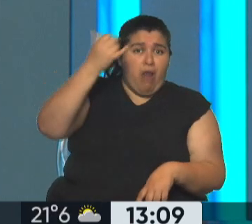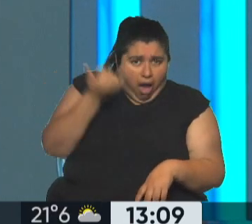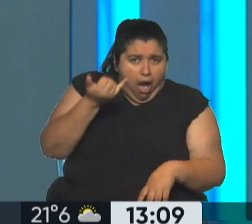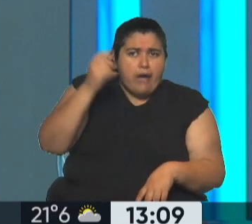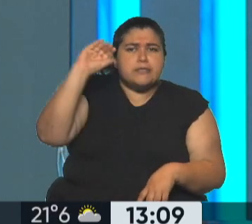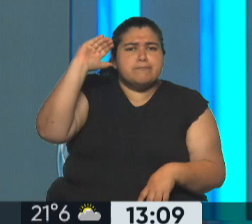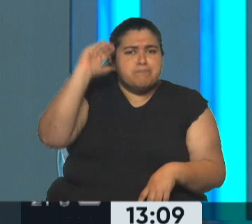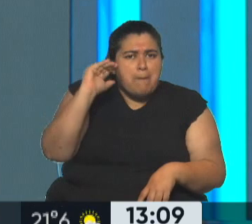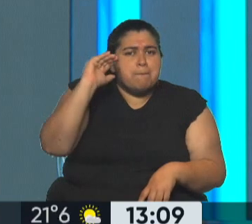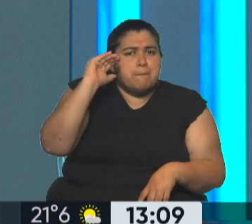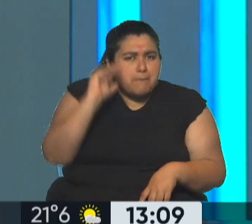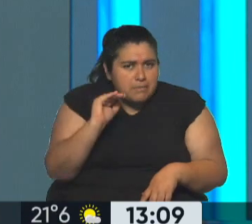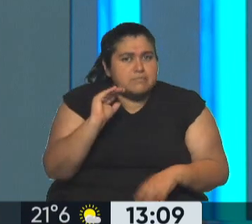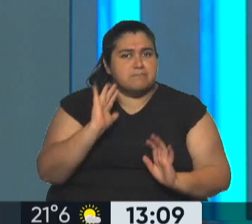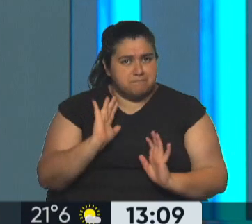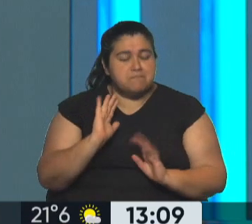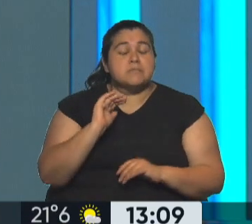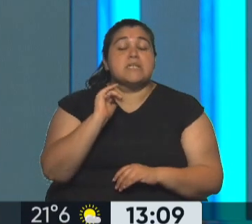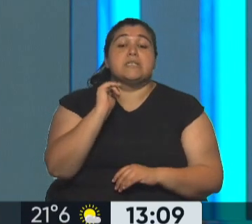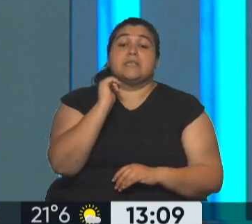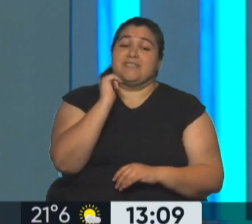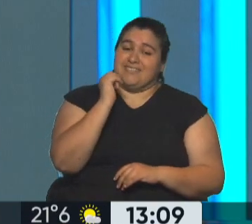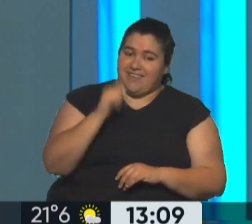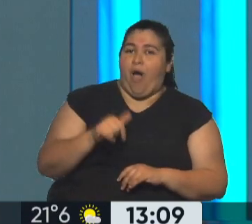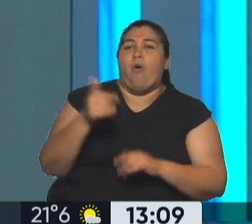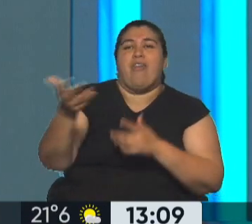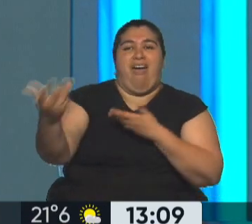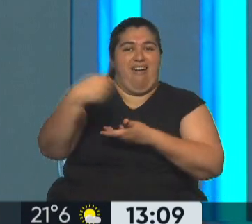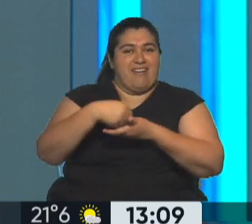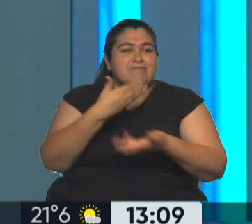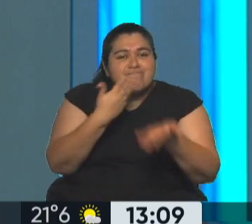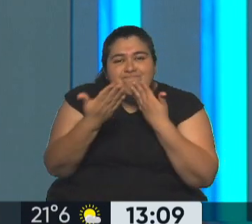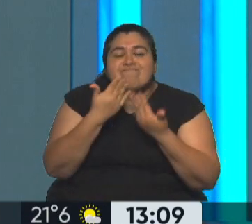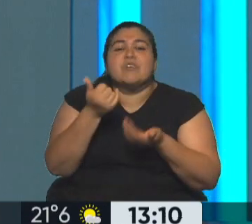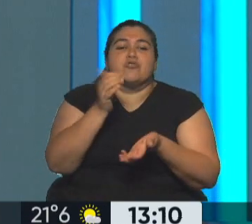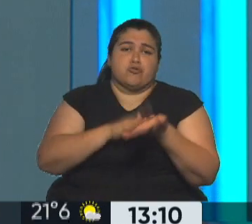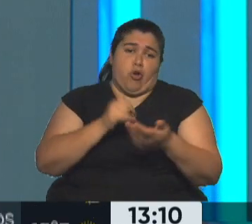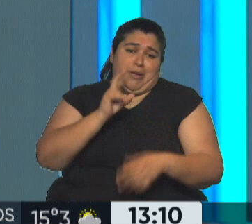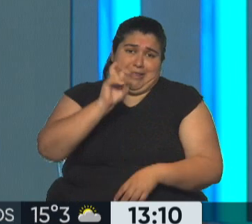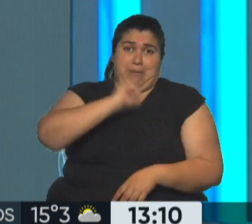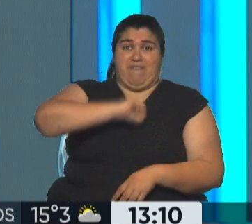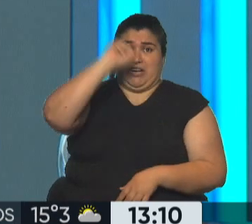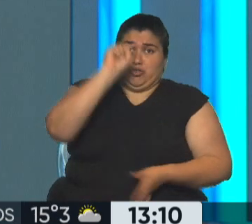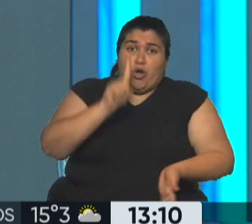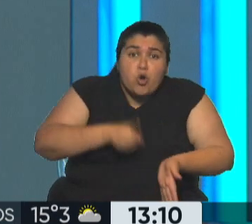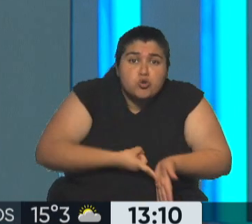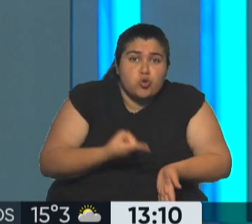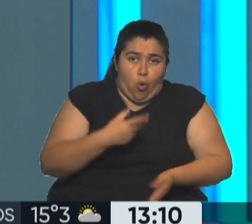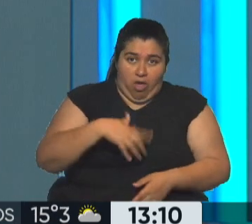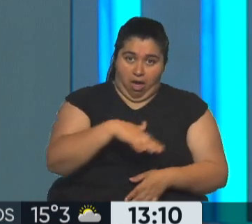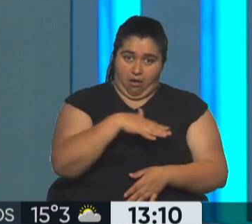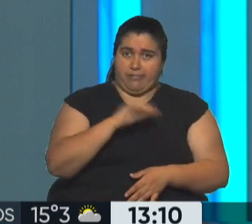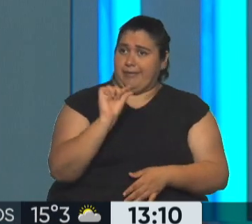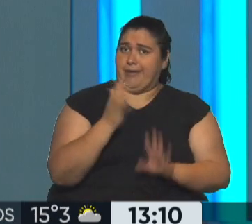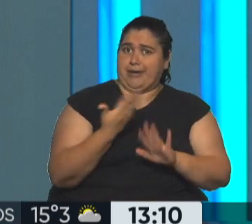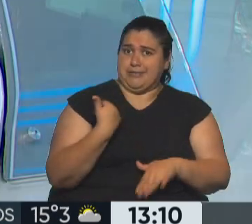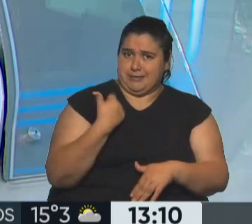Y el dato que tomamos para sumar a estas referencias de las consultoras privadas es la inflación en la ciudad de Buenos Aires, que se conoció hace un ratito